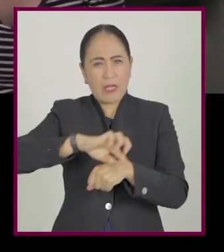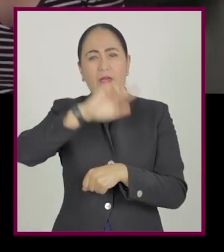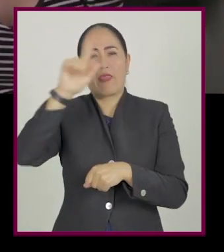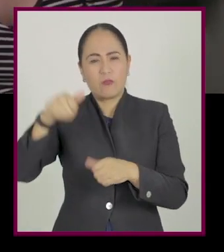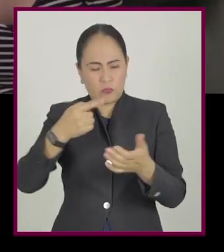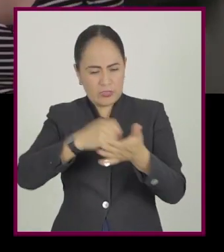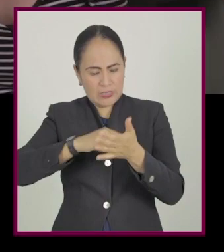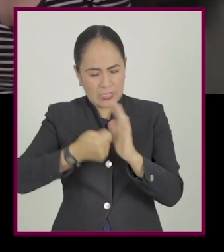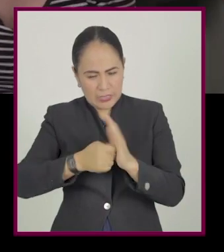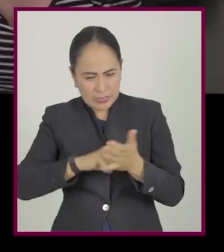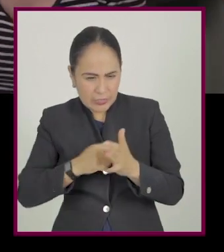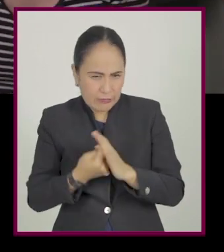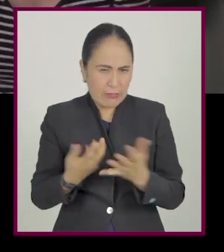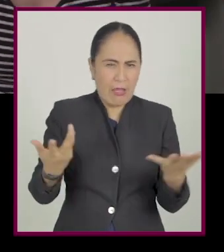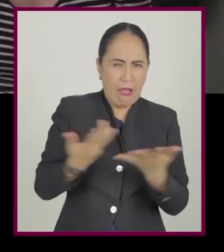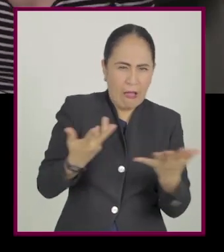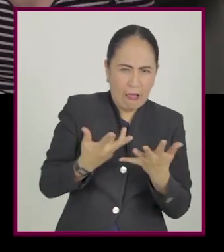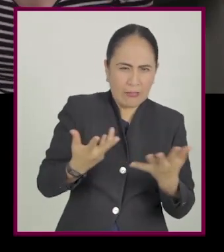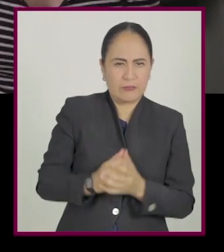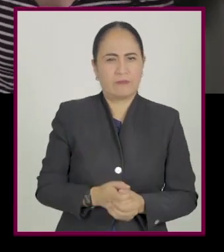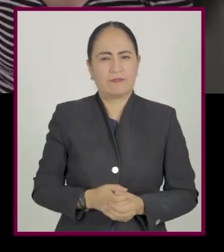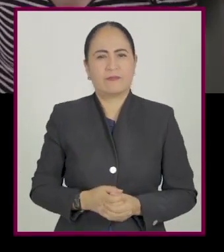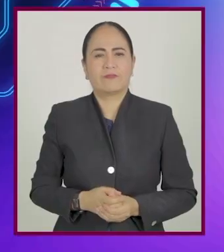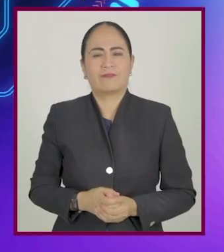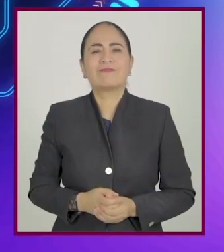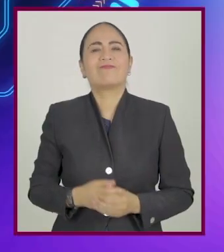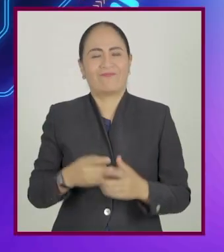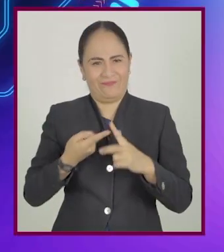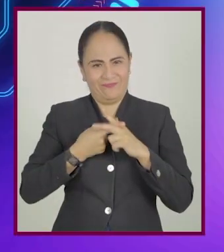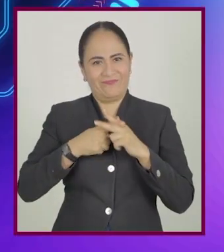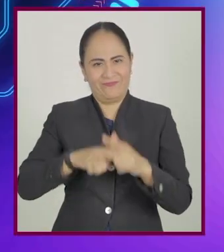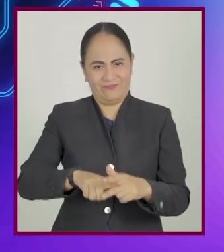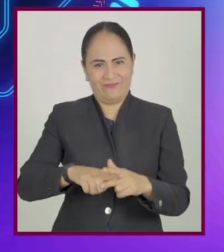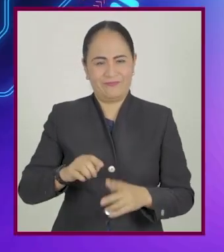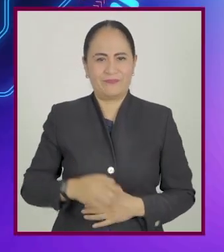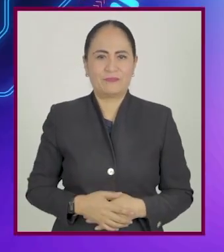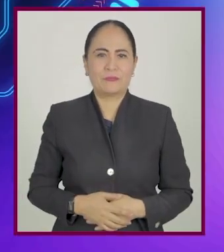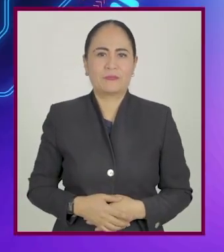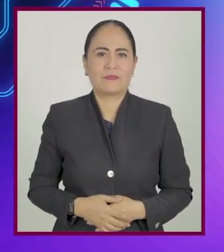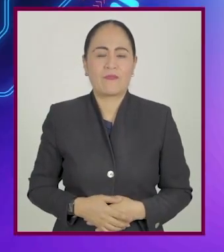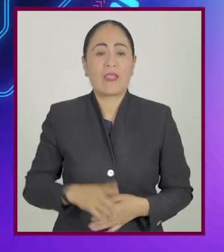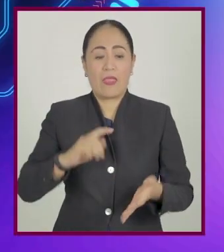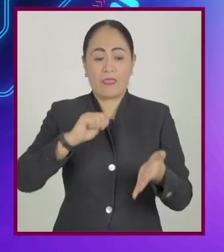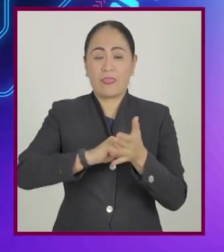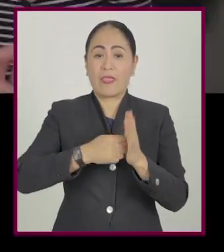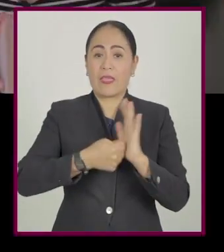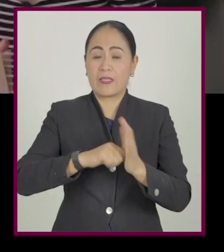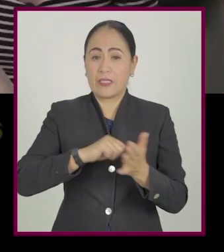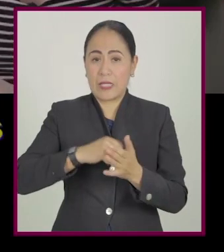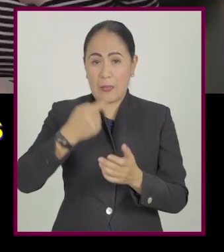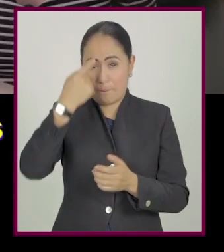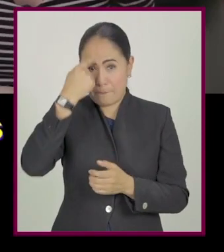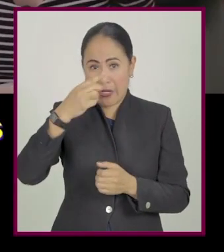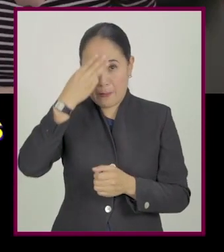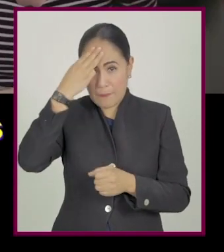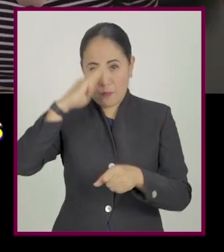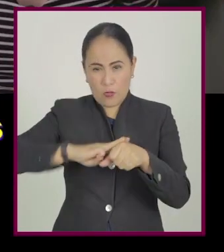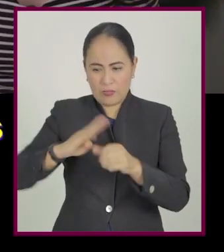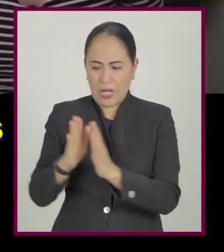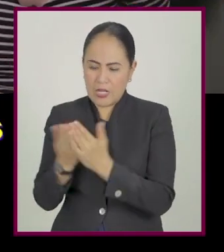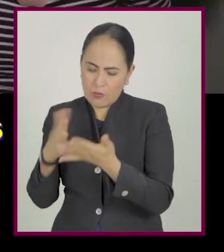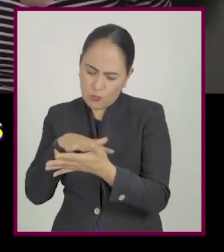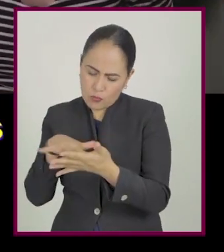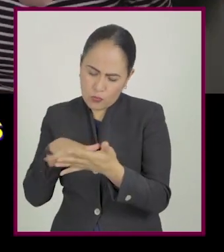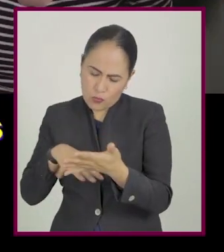memoria y aplicar las técnicas necesarias. Ahora sí, vamos a comenzar. Esta técnica